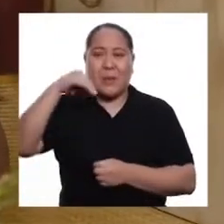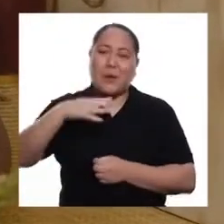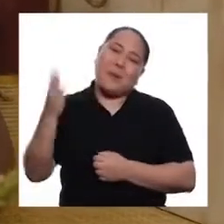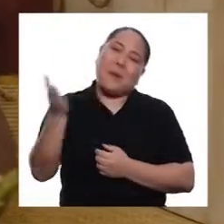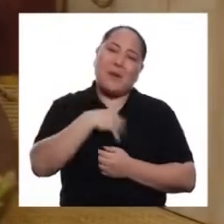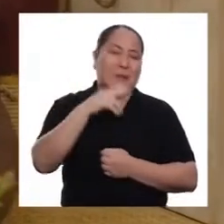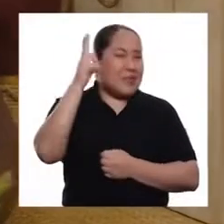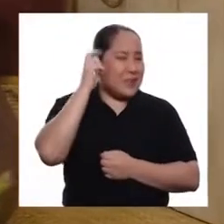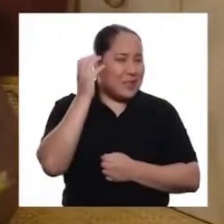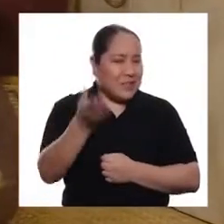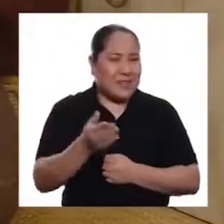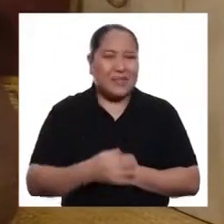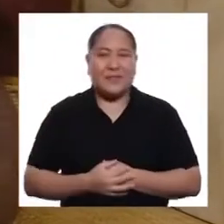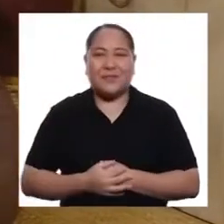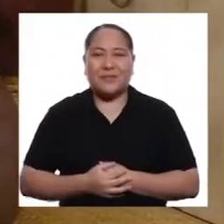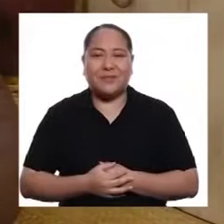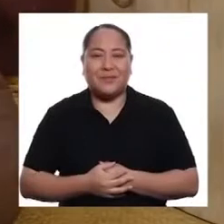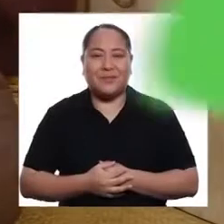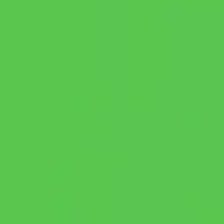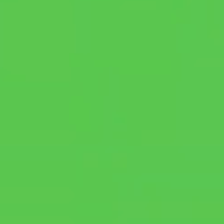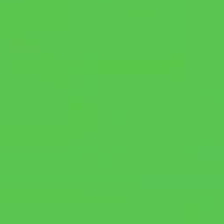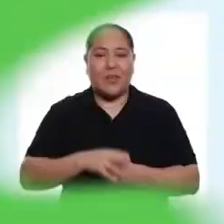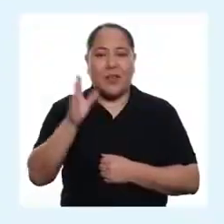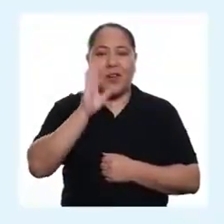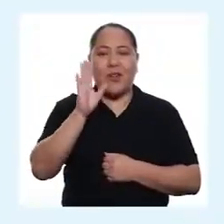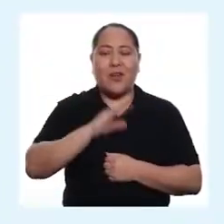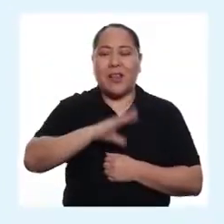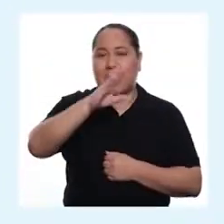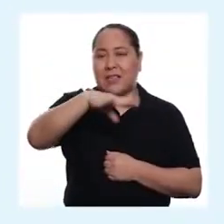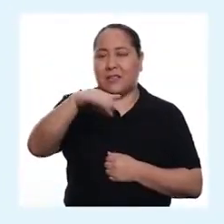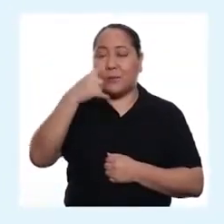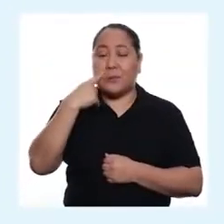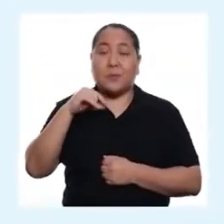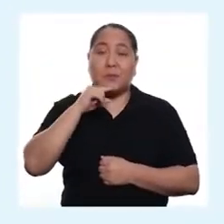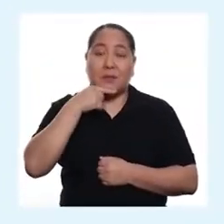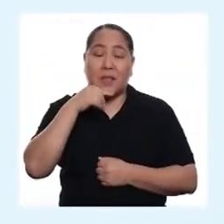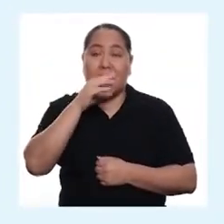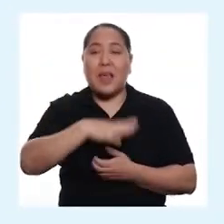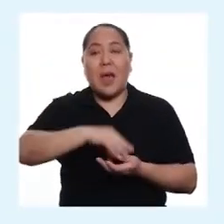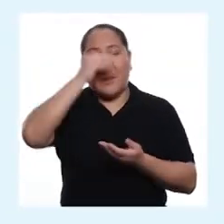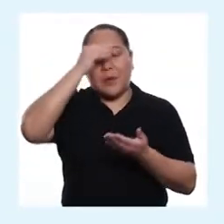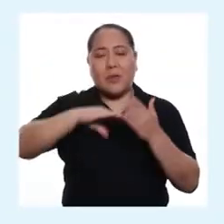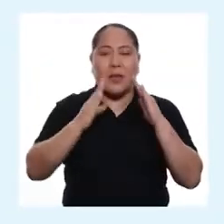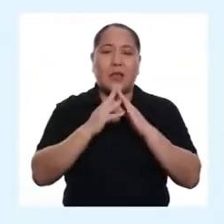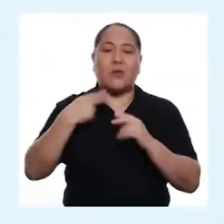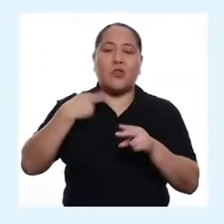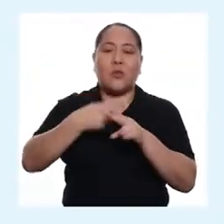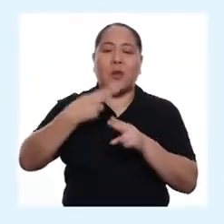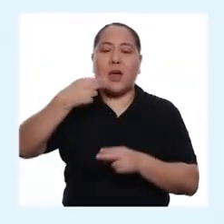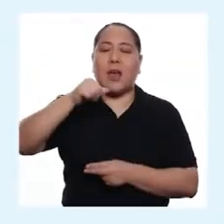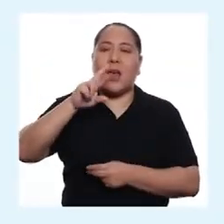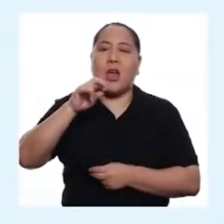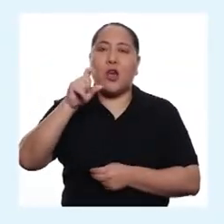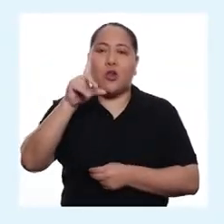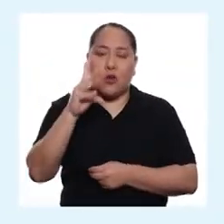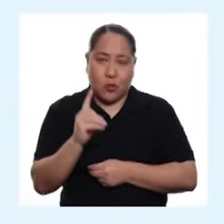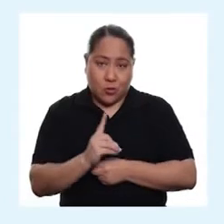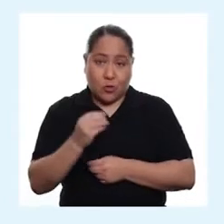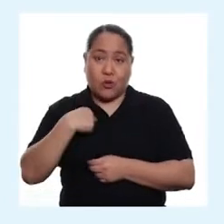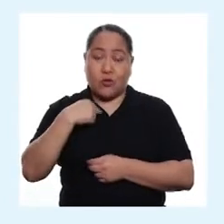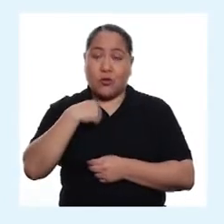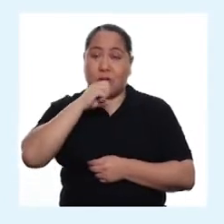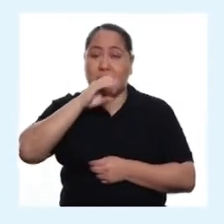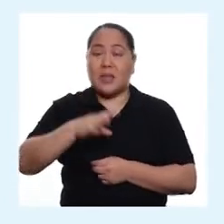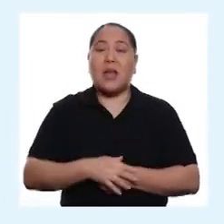¡Claro, Mickey! ¡Vamos a escucharlos! Hola niñas y niños de Aprendo en Casa. Mi nombre es Harold. Hoy les